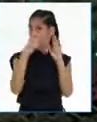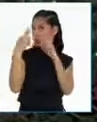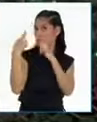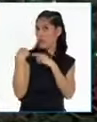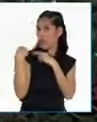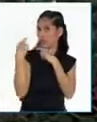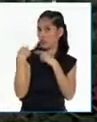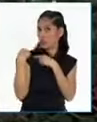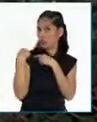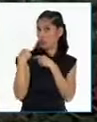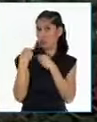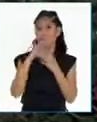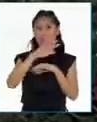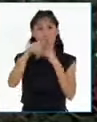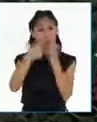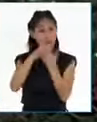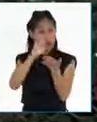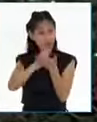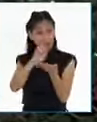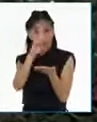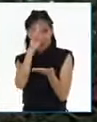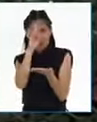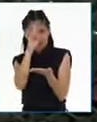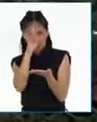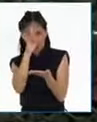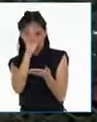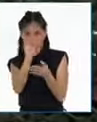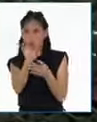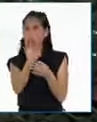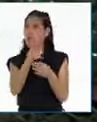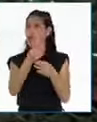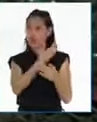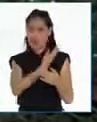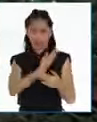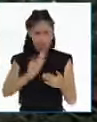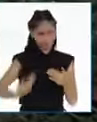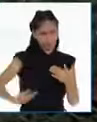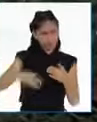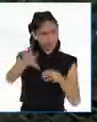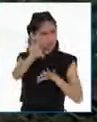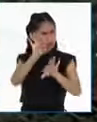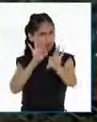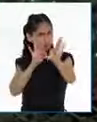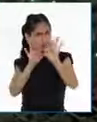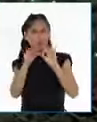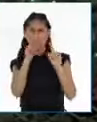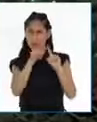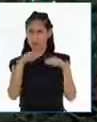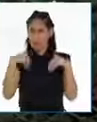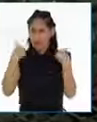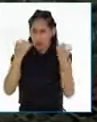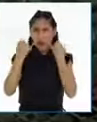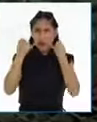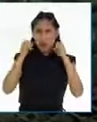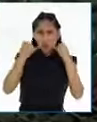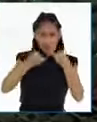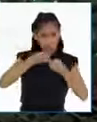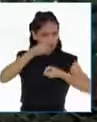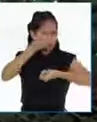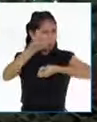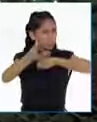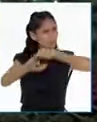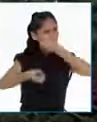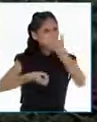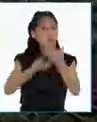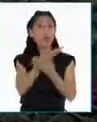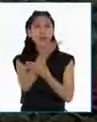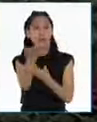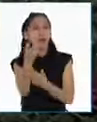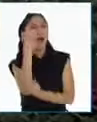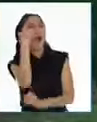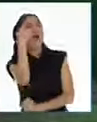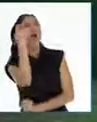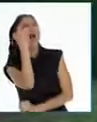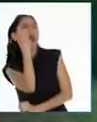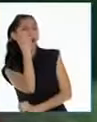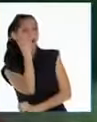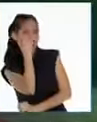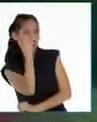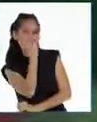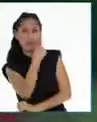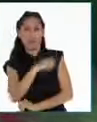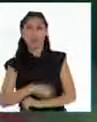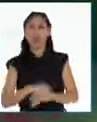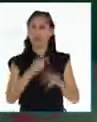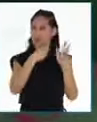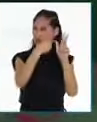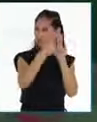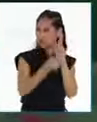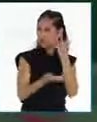y educación electoral. Solo ella podrá brindarles la información que necesitan para entender las elecciones. ¿Y cuáles son esos tres